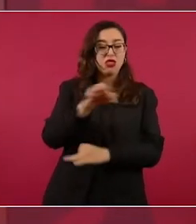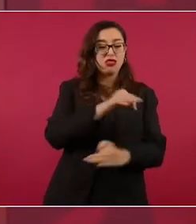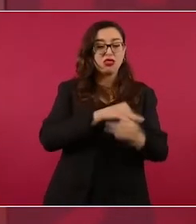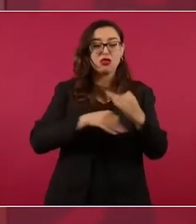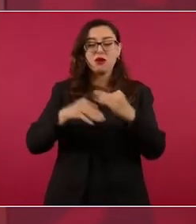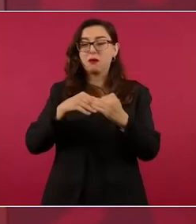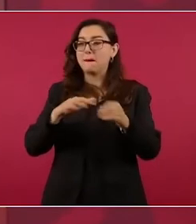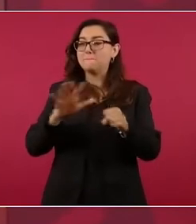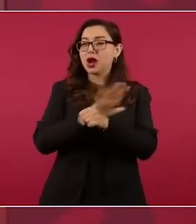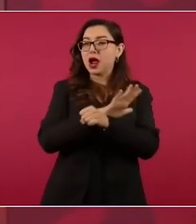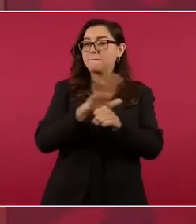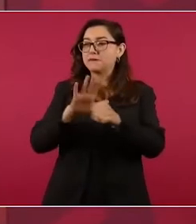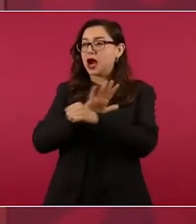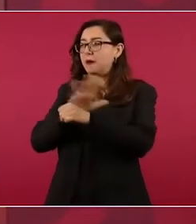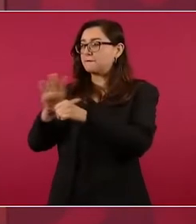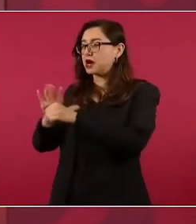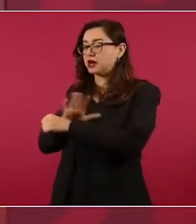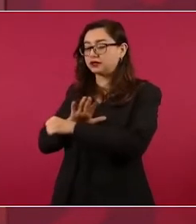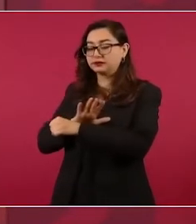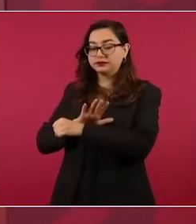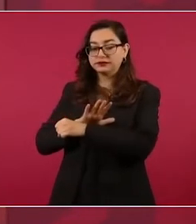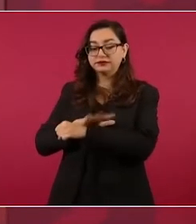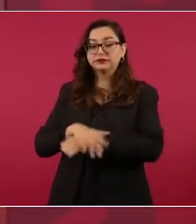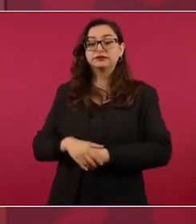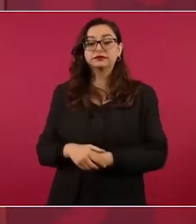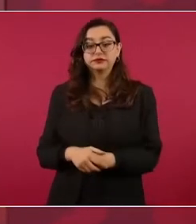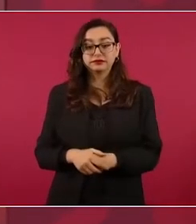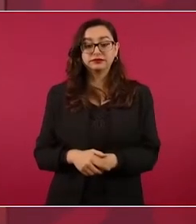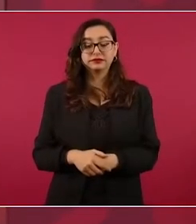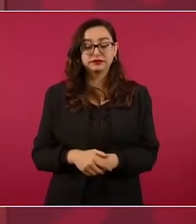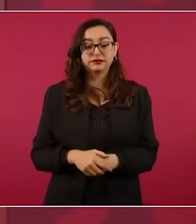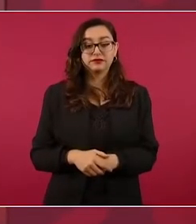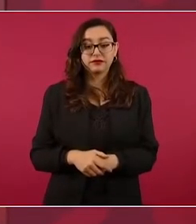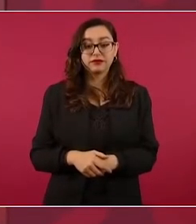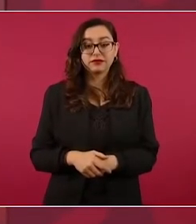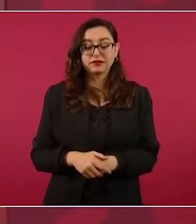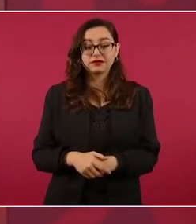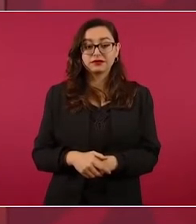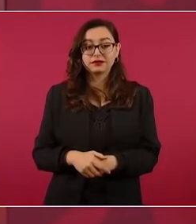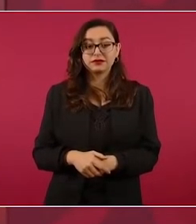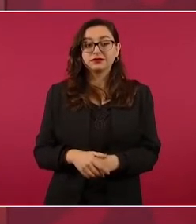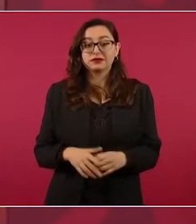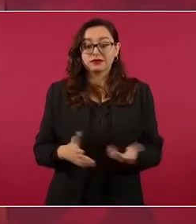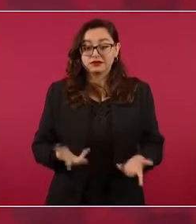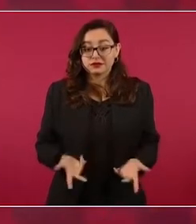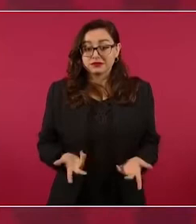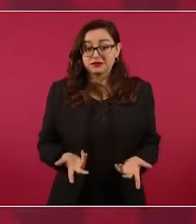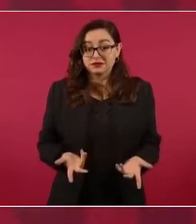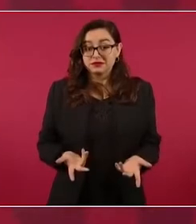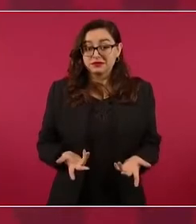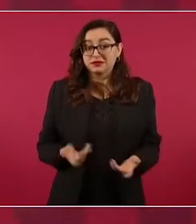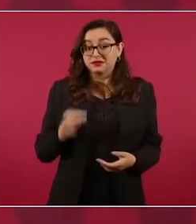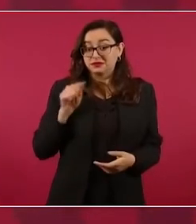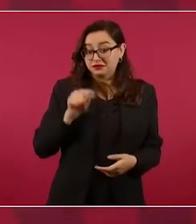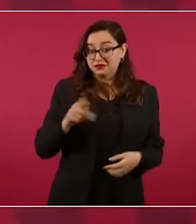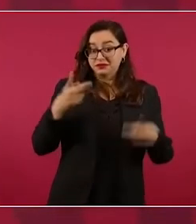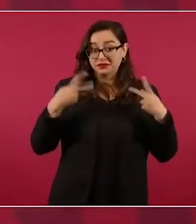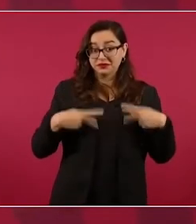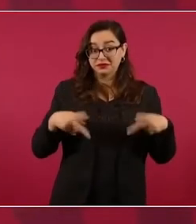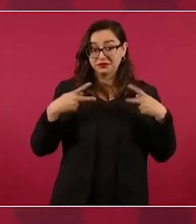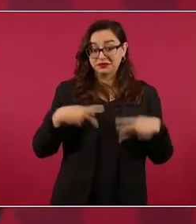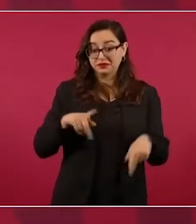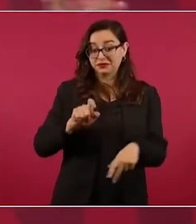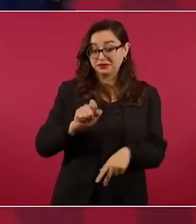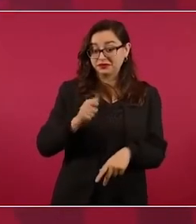Bueno, si logramos que esos 26, 27 millones de